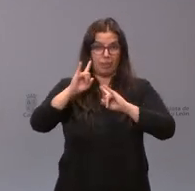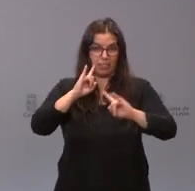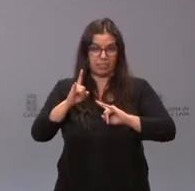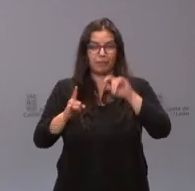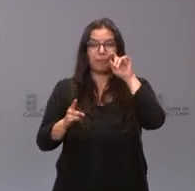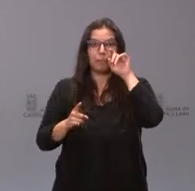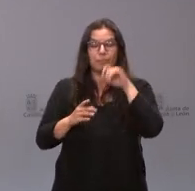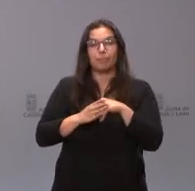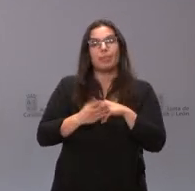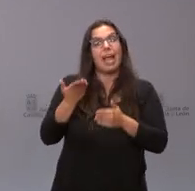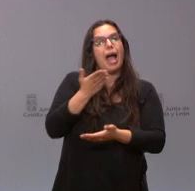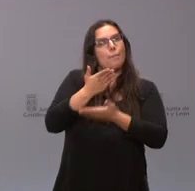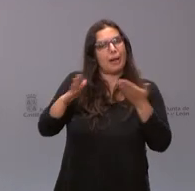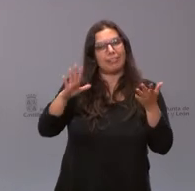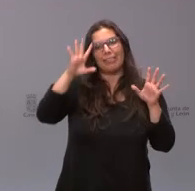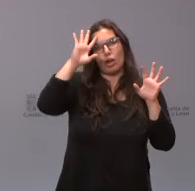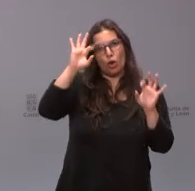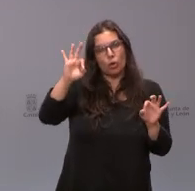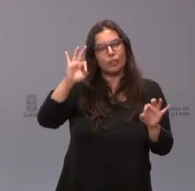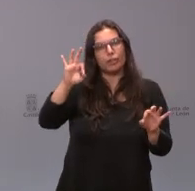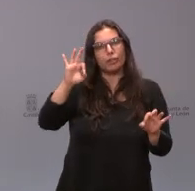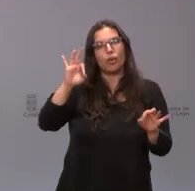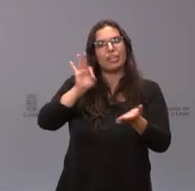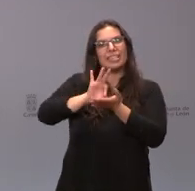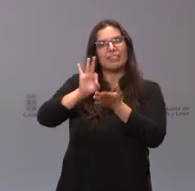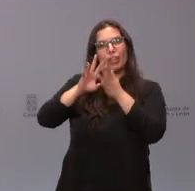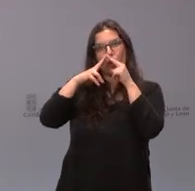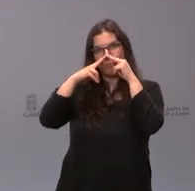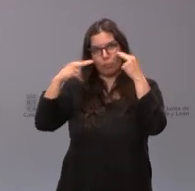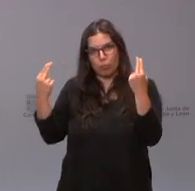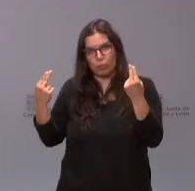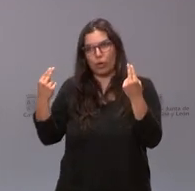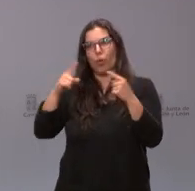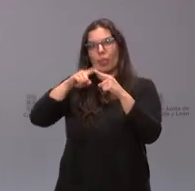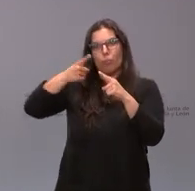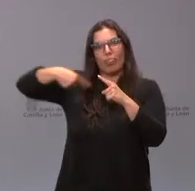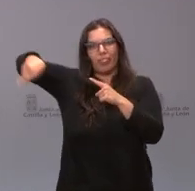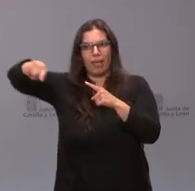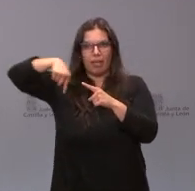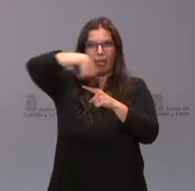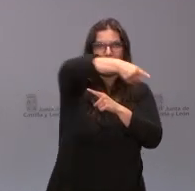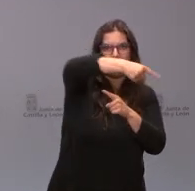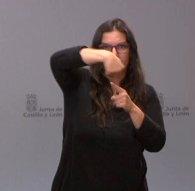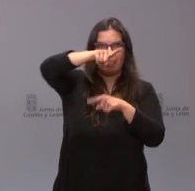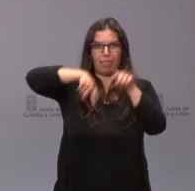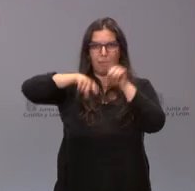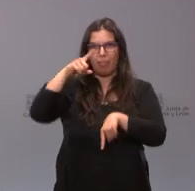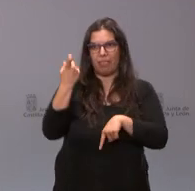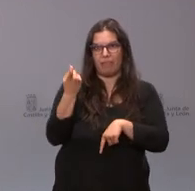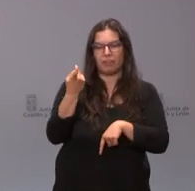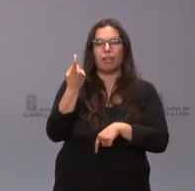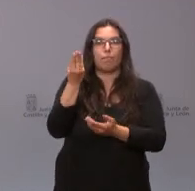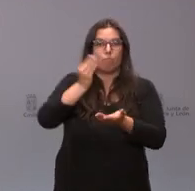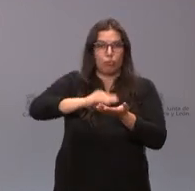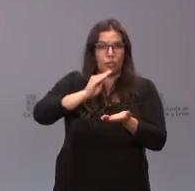Esto es al margen, lógicamente, de los servicios públicos a los cuales se derivan estas llamadas, que, lógicamente, en muchos casos